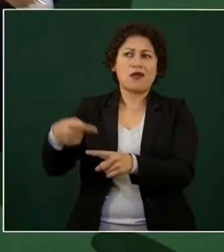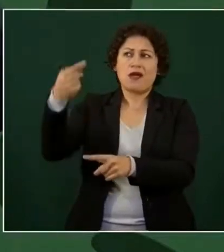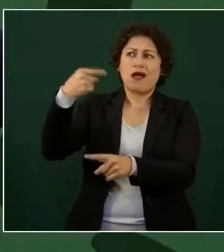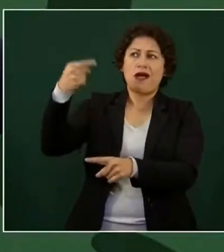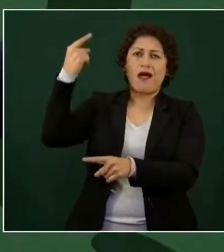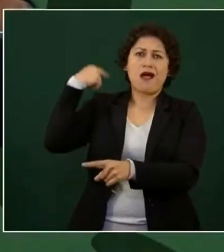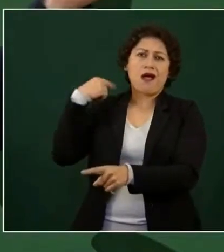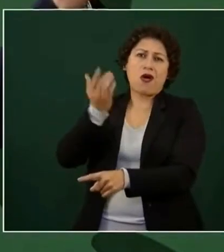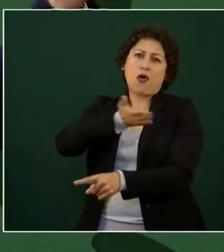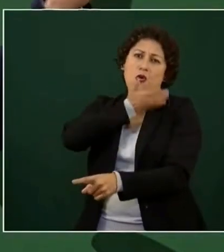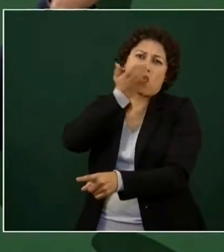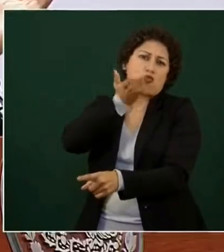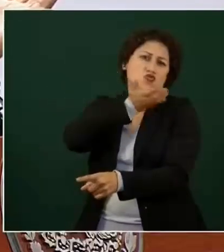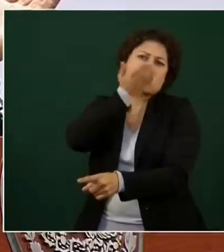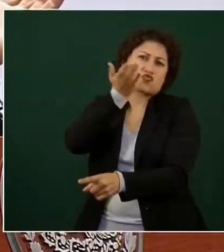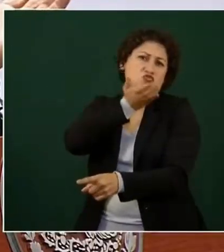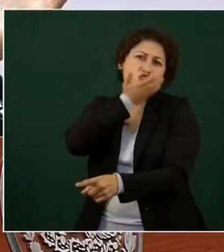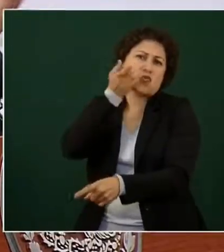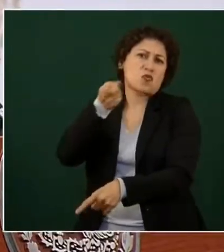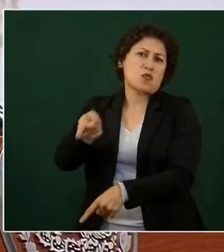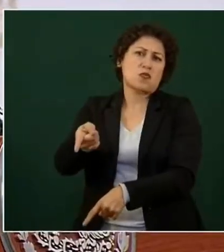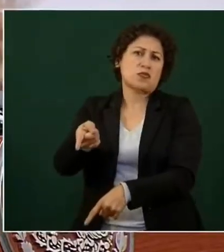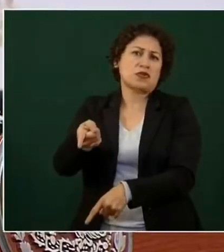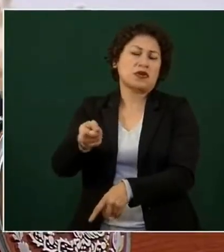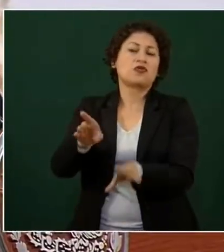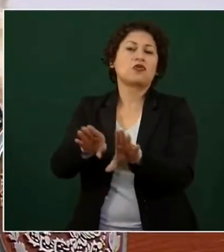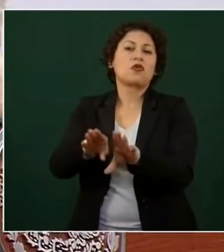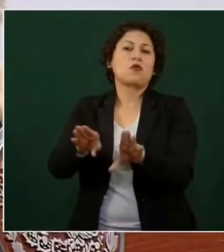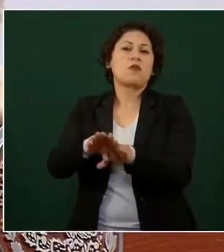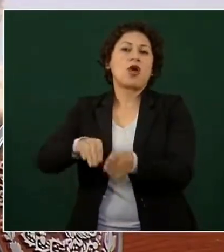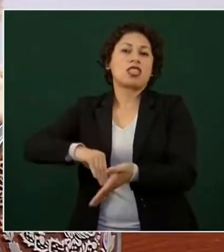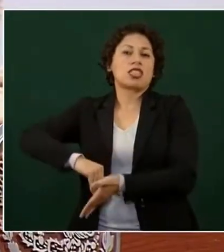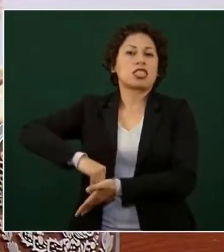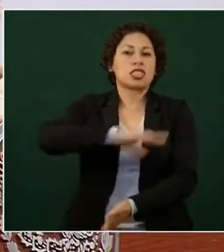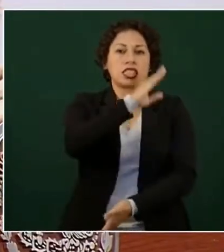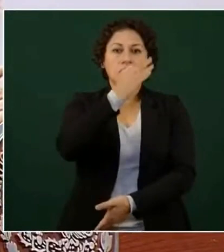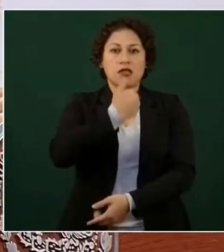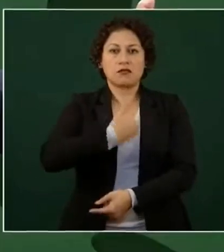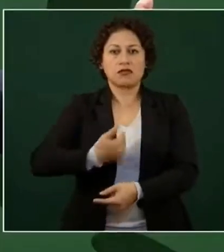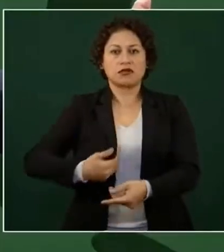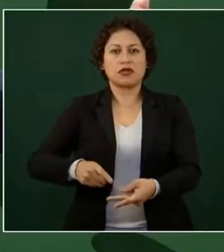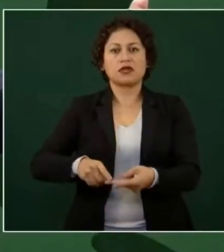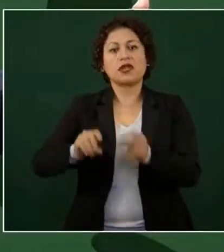destituyen, reprimen.